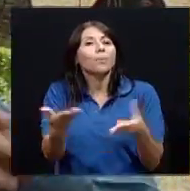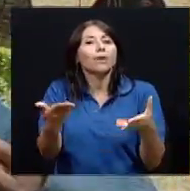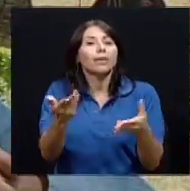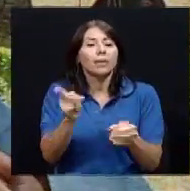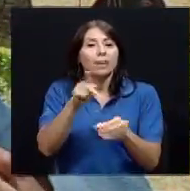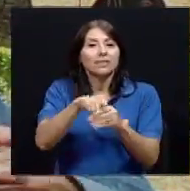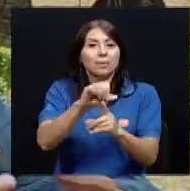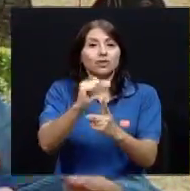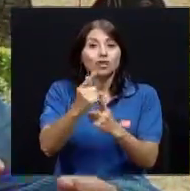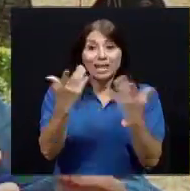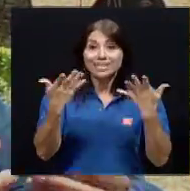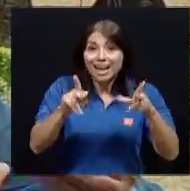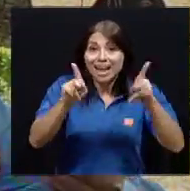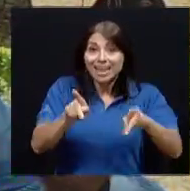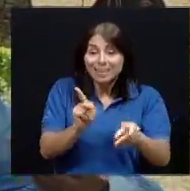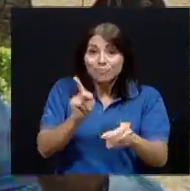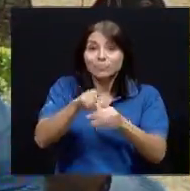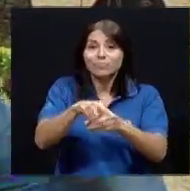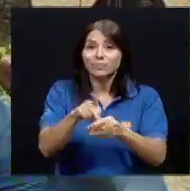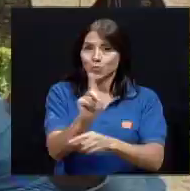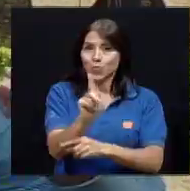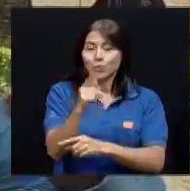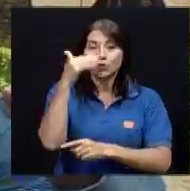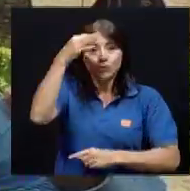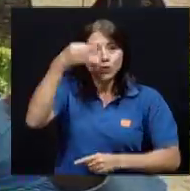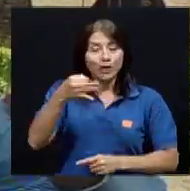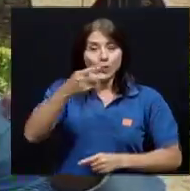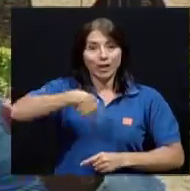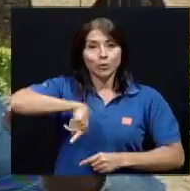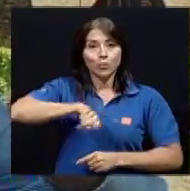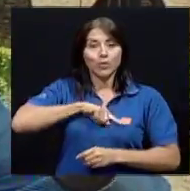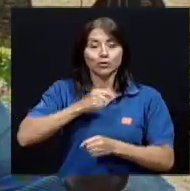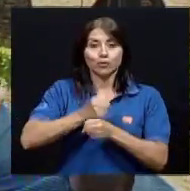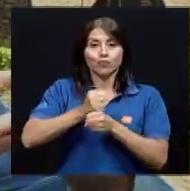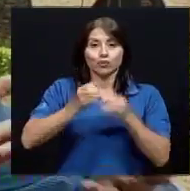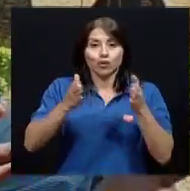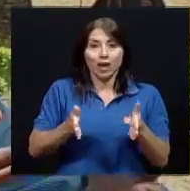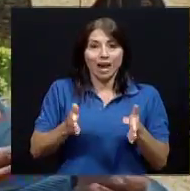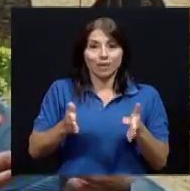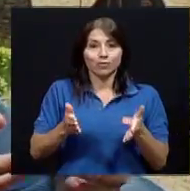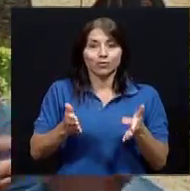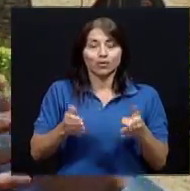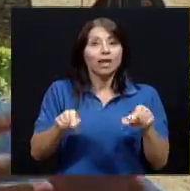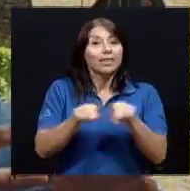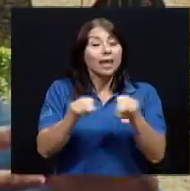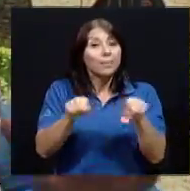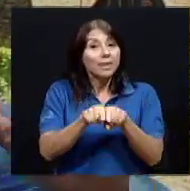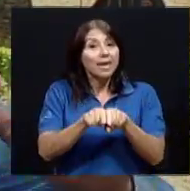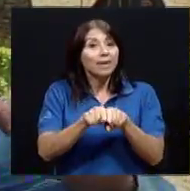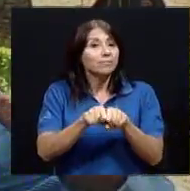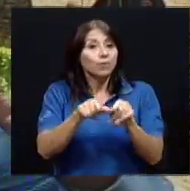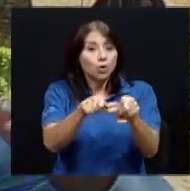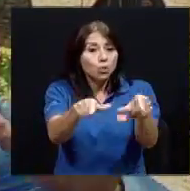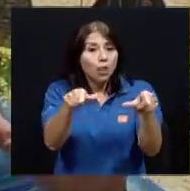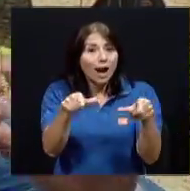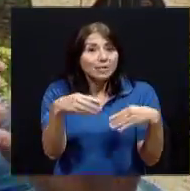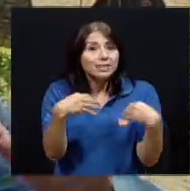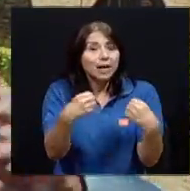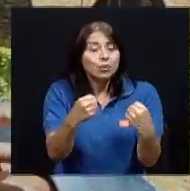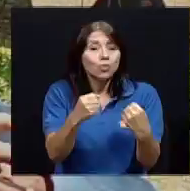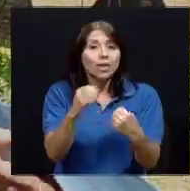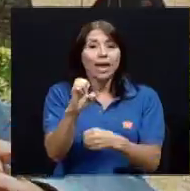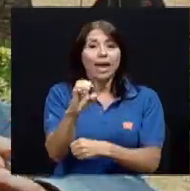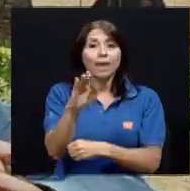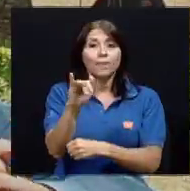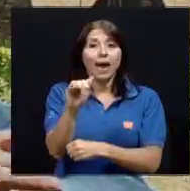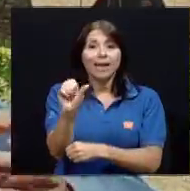a participar. Yo creo que que en la base más bien nuestros funcionarios, ¿verdad? El mismo los sectores sanitarios, donde están los SEBAIS, vuelvo a insistir,